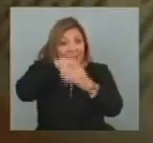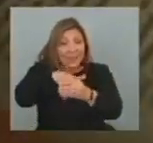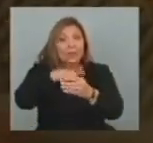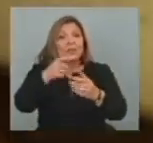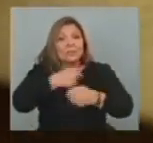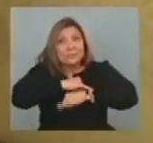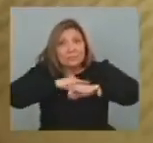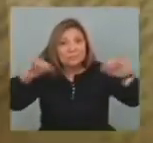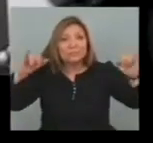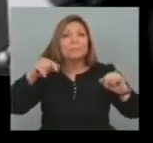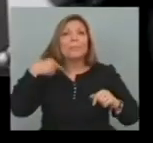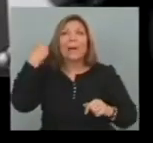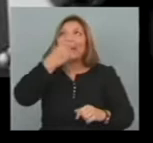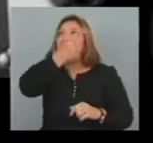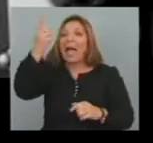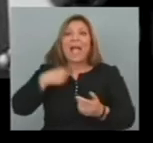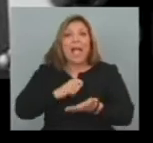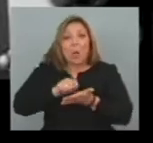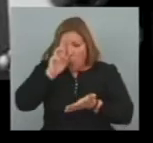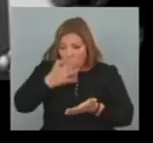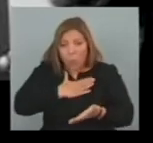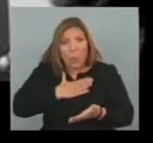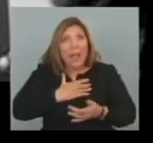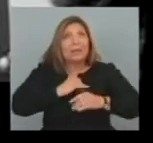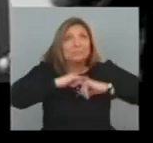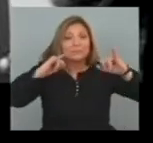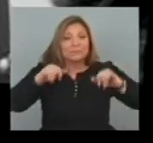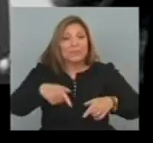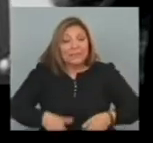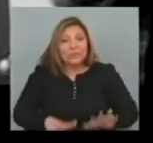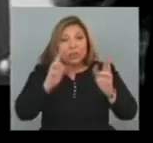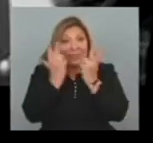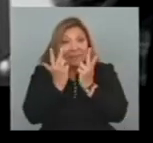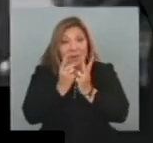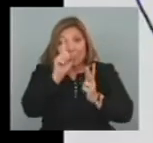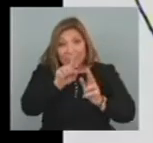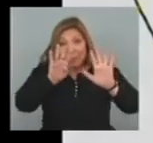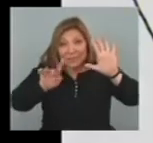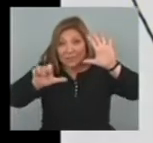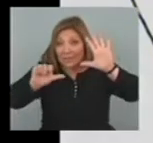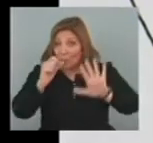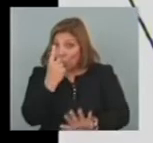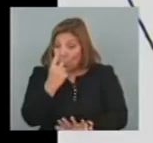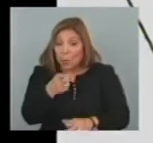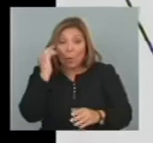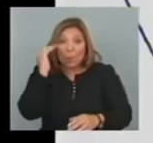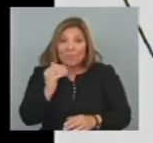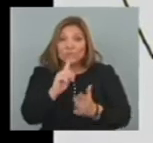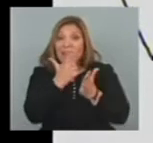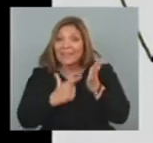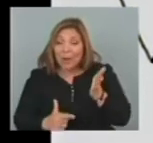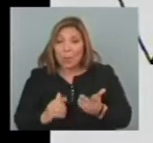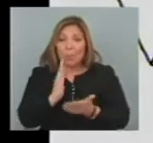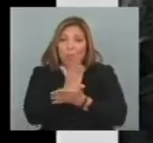obras Nacionales En el exterior El autor Gustavo Espinosa Nació en 33 En 1961 Es profesor De literatura